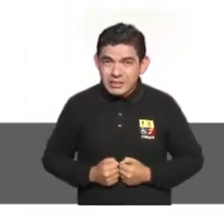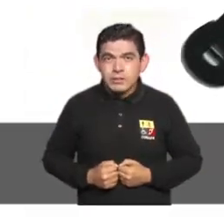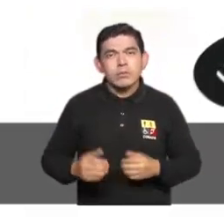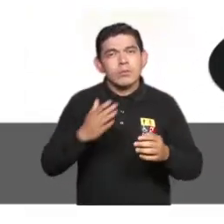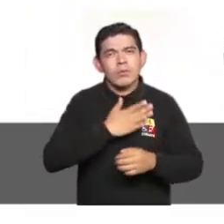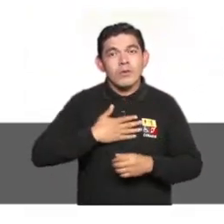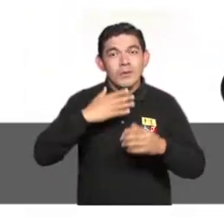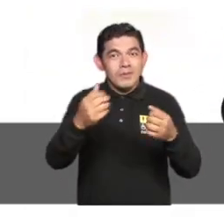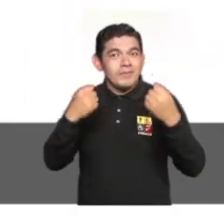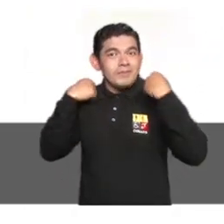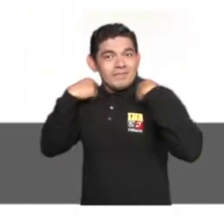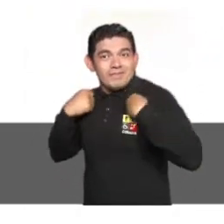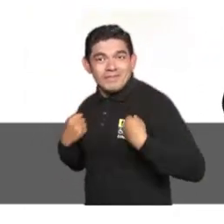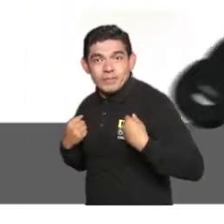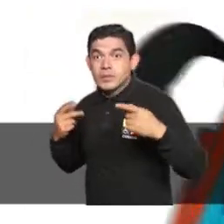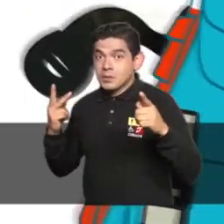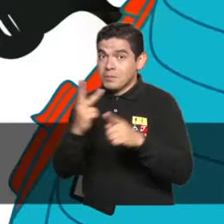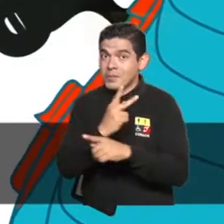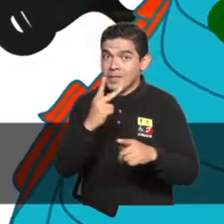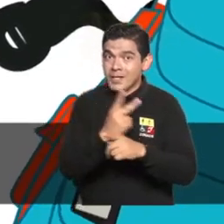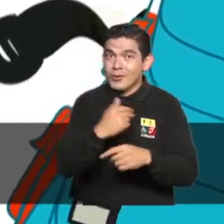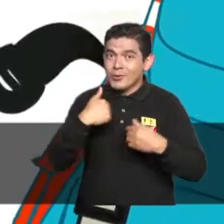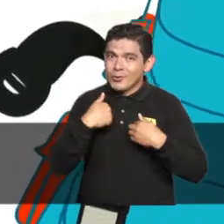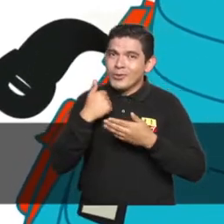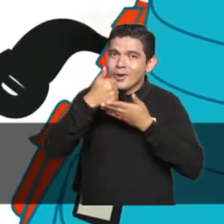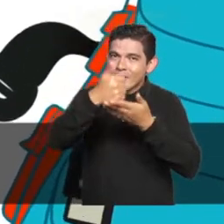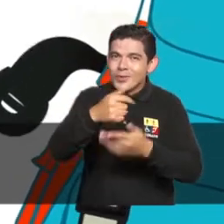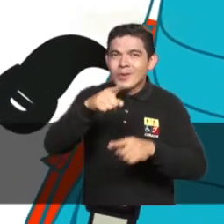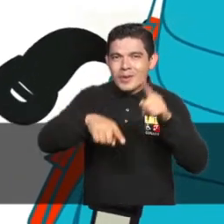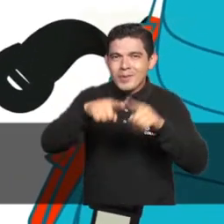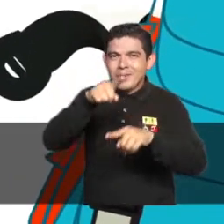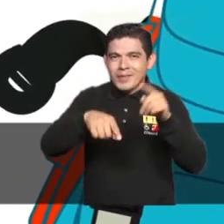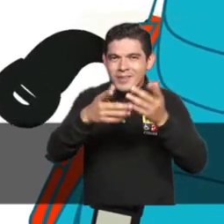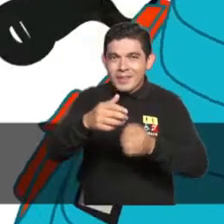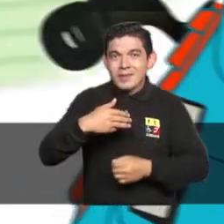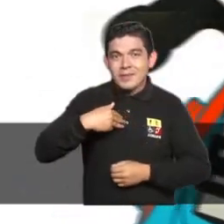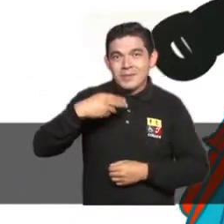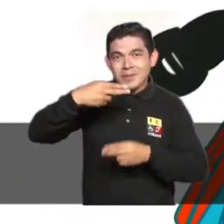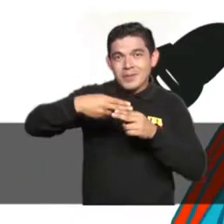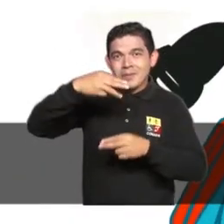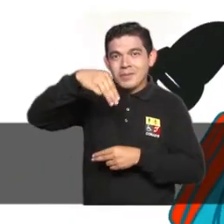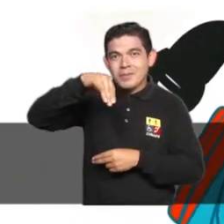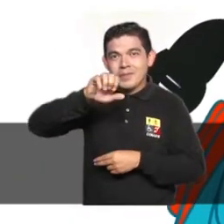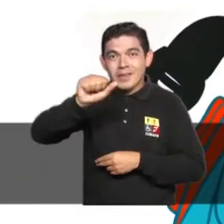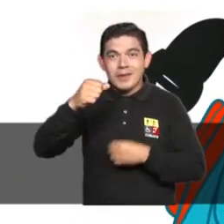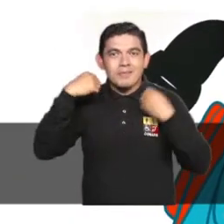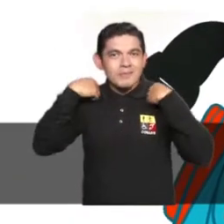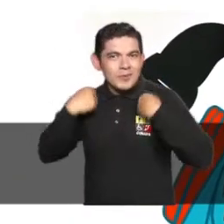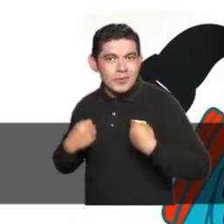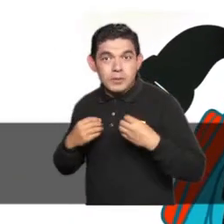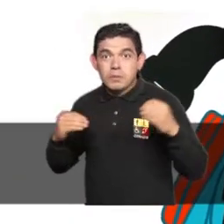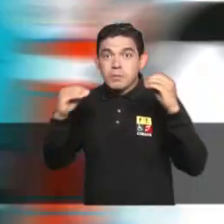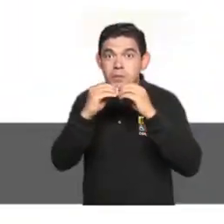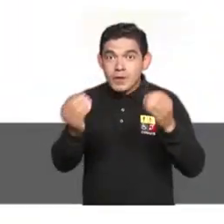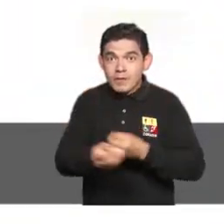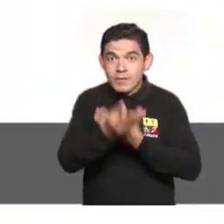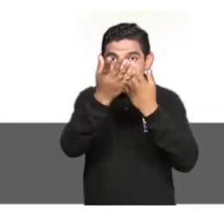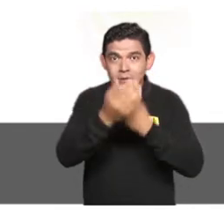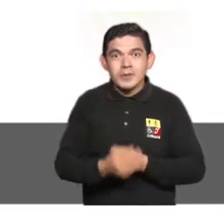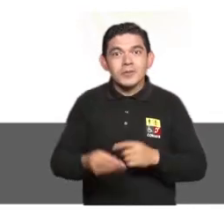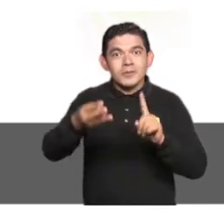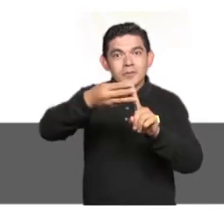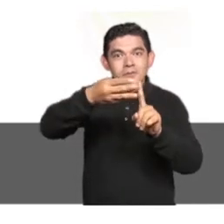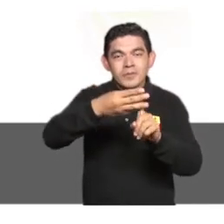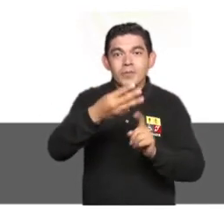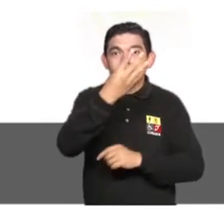Dime siempre contigo. Ante una situación de riesgo, seré tu mejor amiga. Soy Mía, la mochila. Para más información,